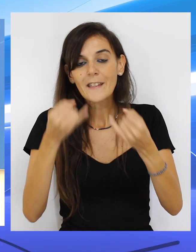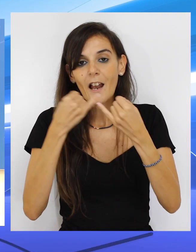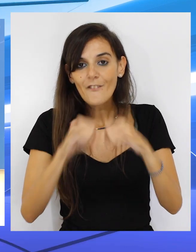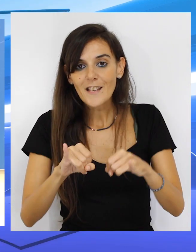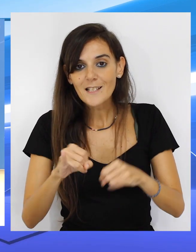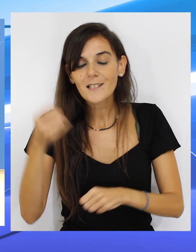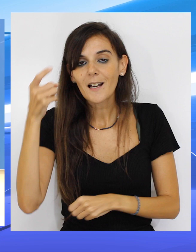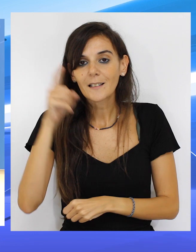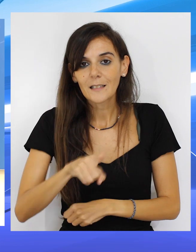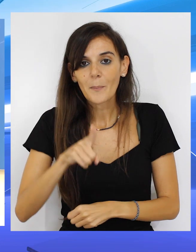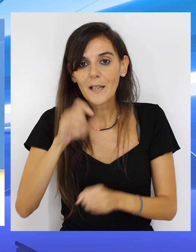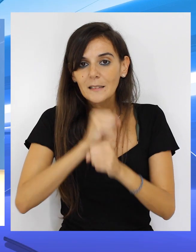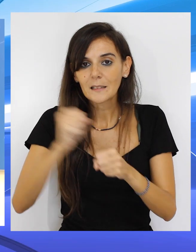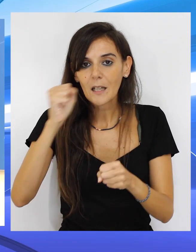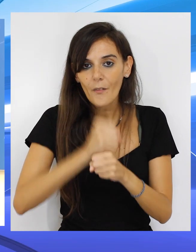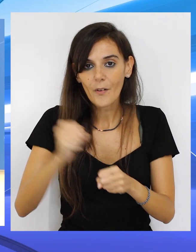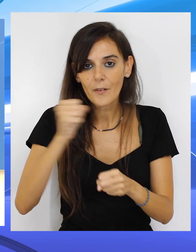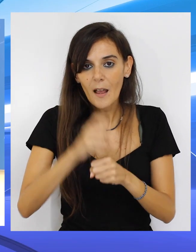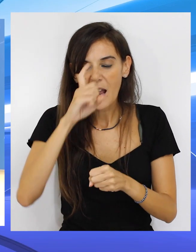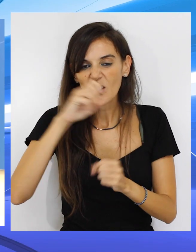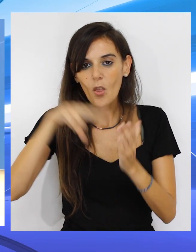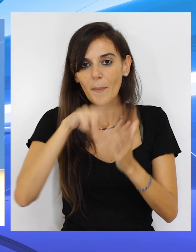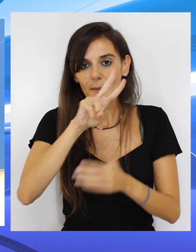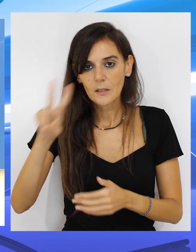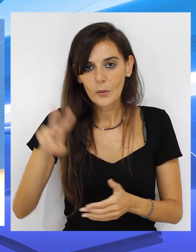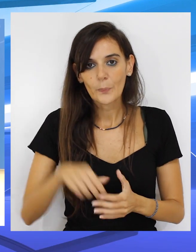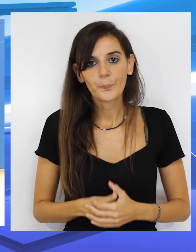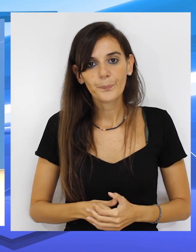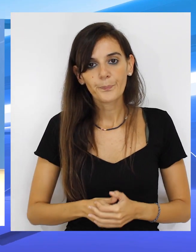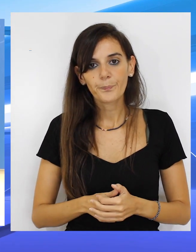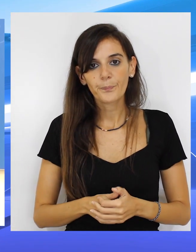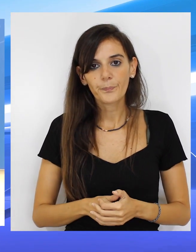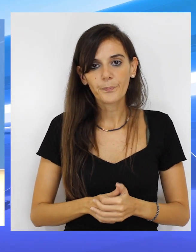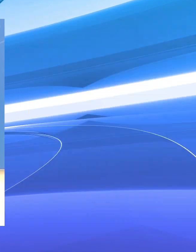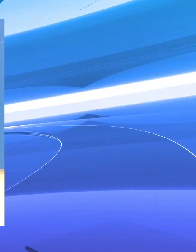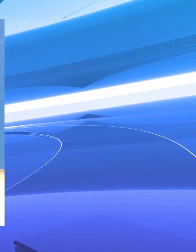y en las fiestas laborales para el año 2022.